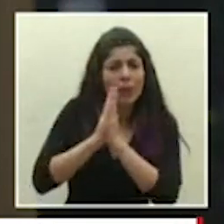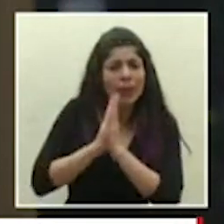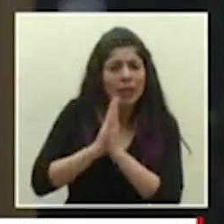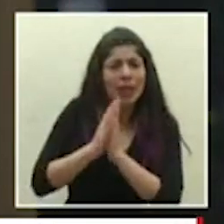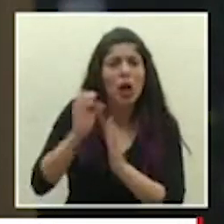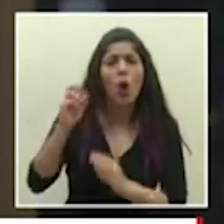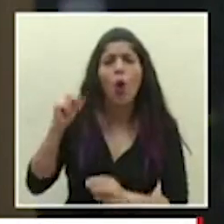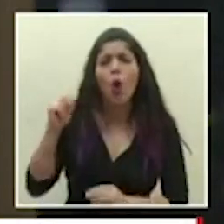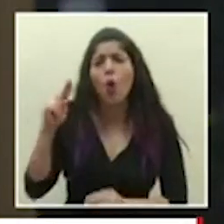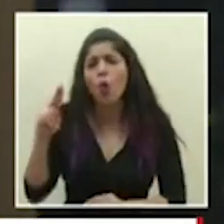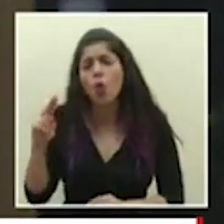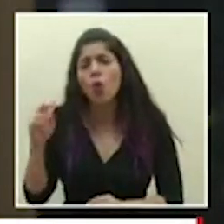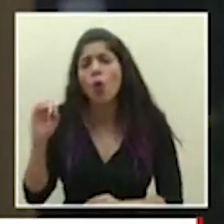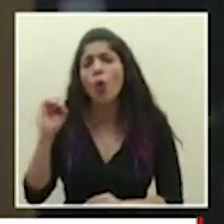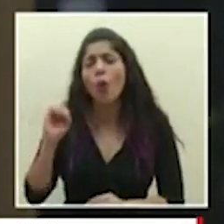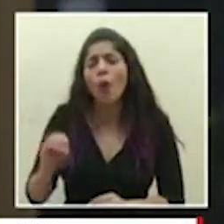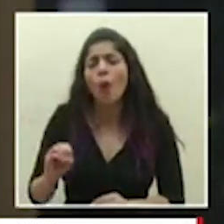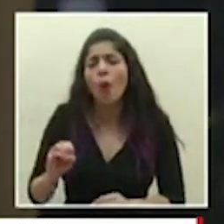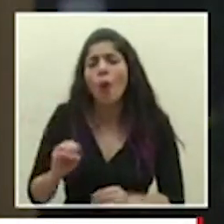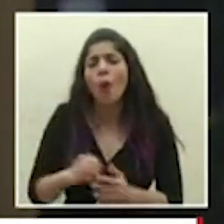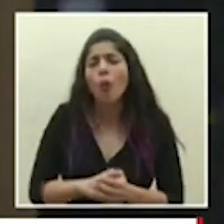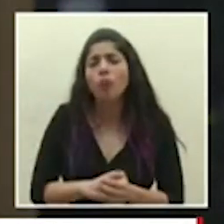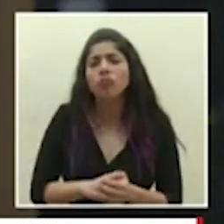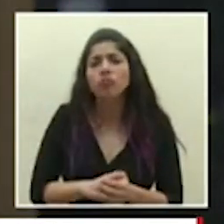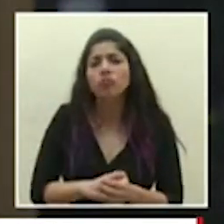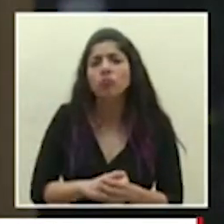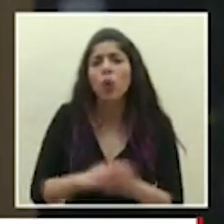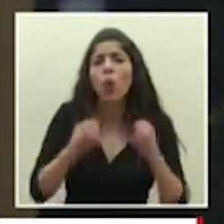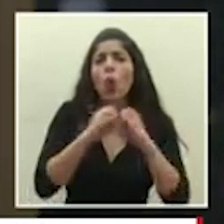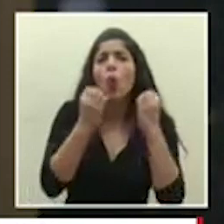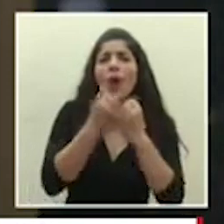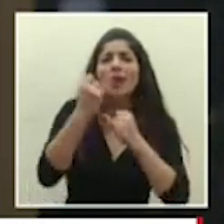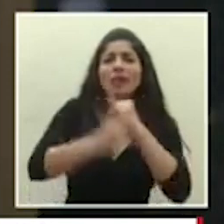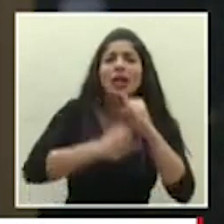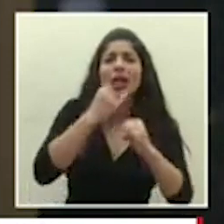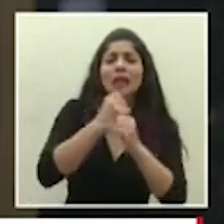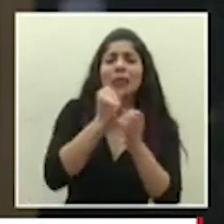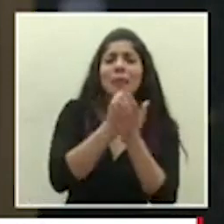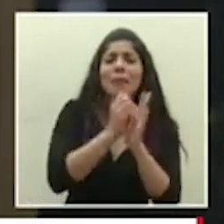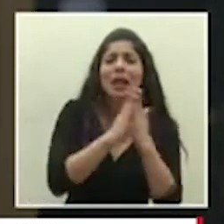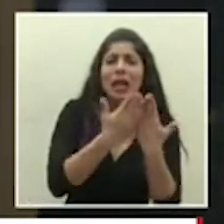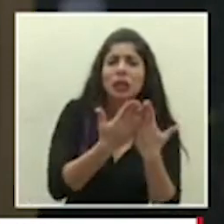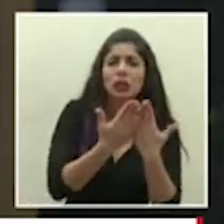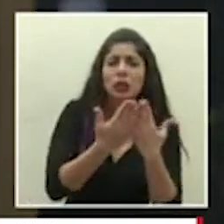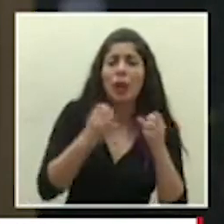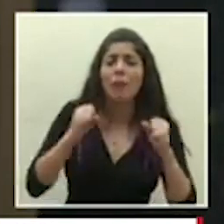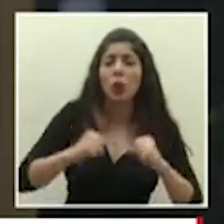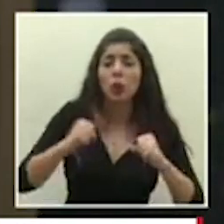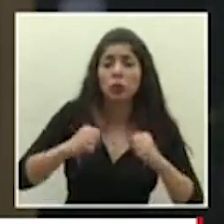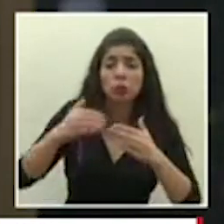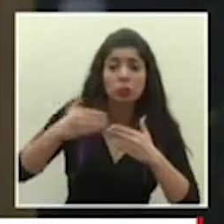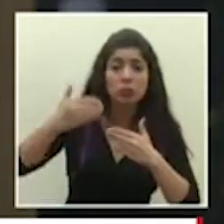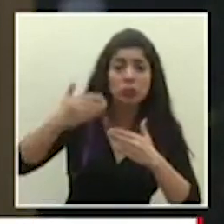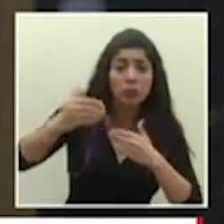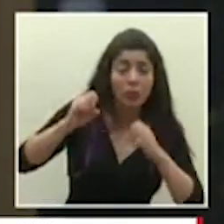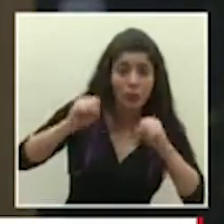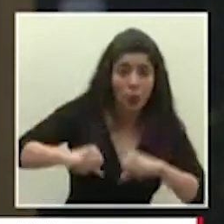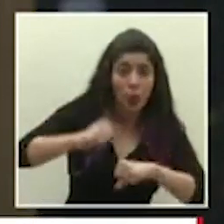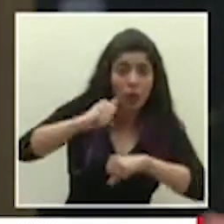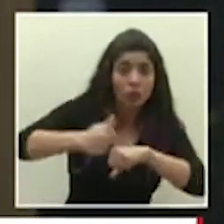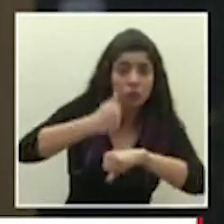ONU a la Organización Internacional de Migraciones que eventualmente se establezcan